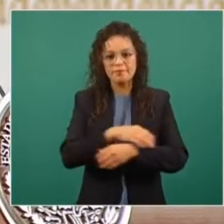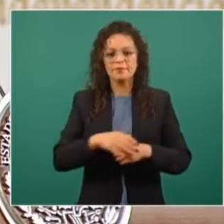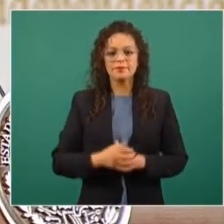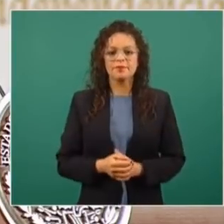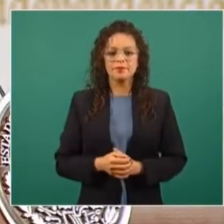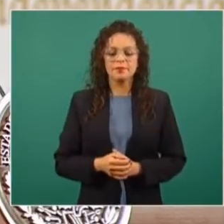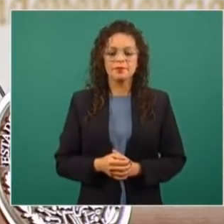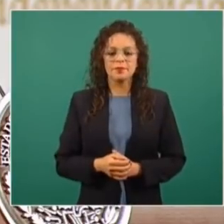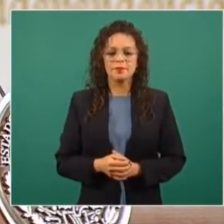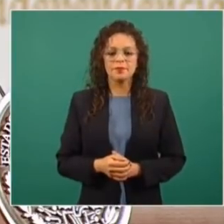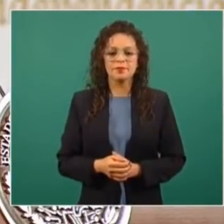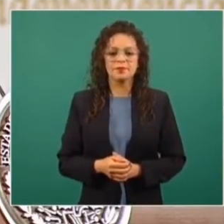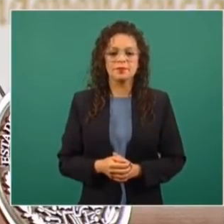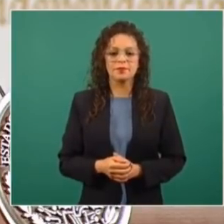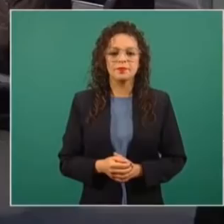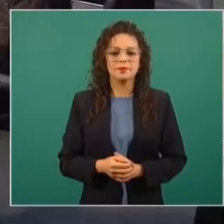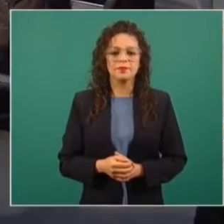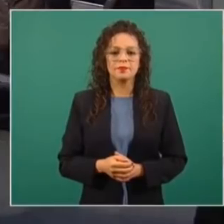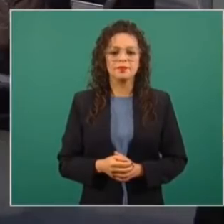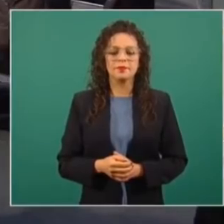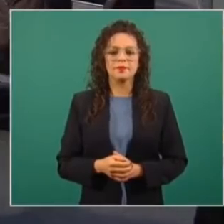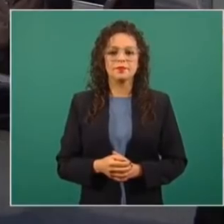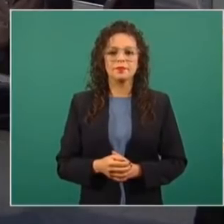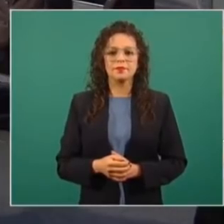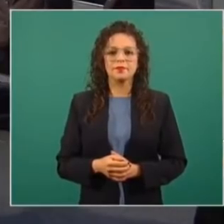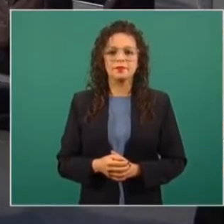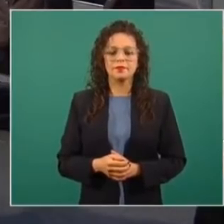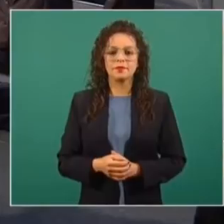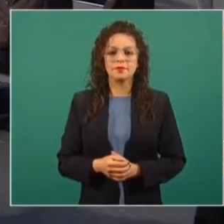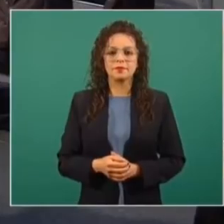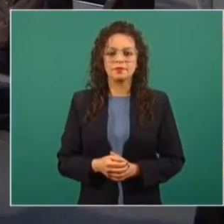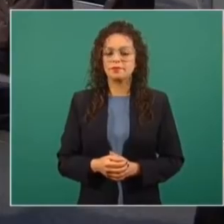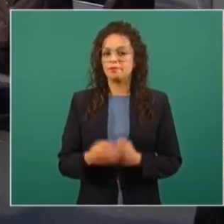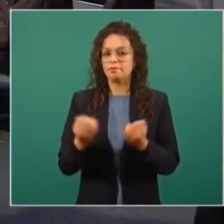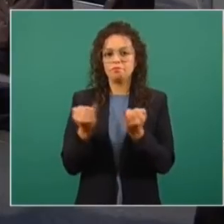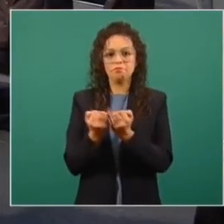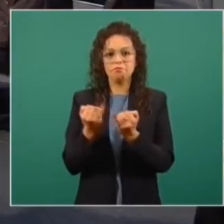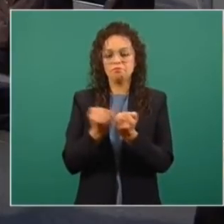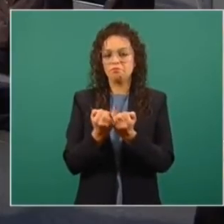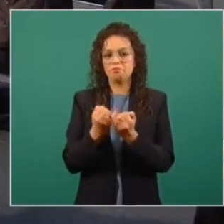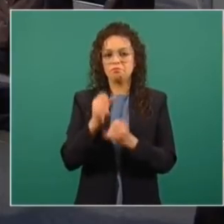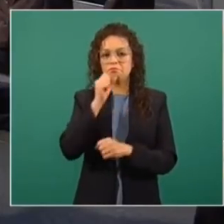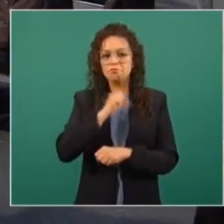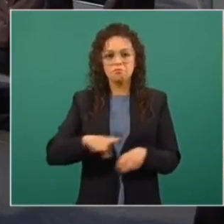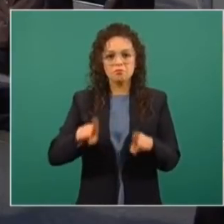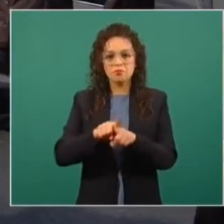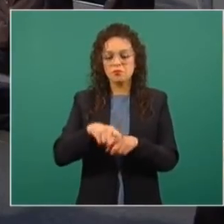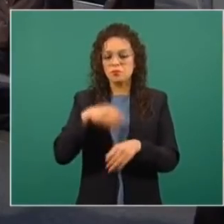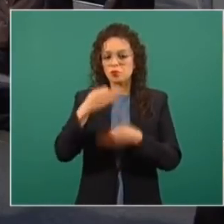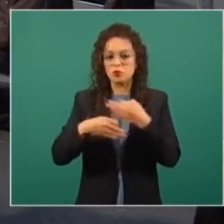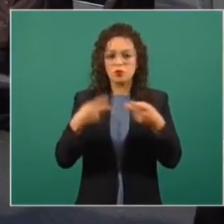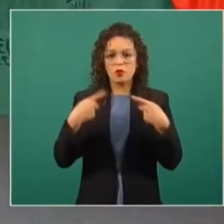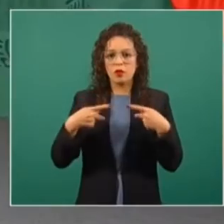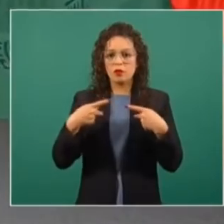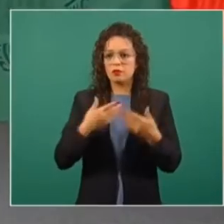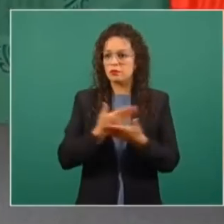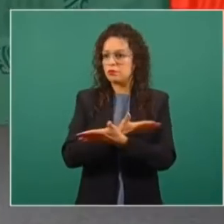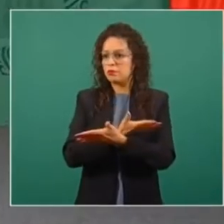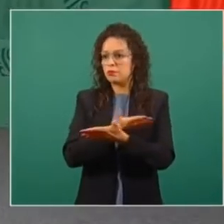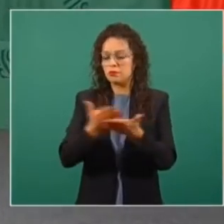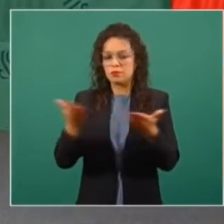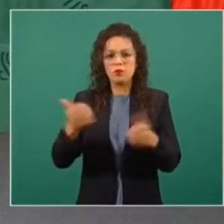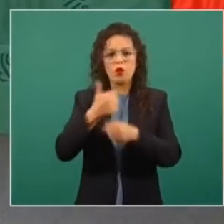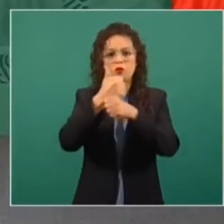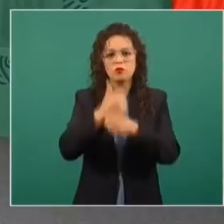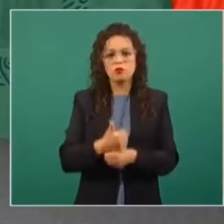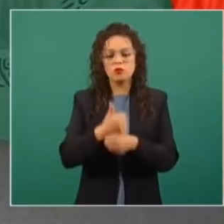cómo lo hago a todos los que han padecido, han sufrido por la pérdida